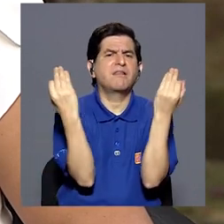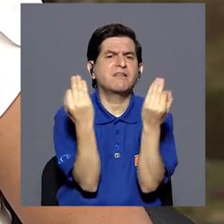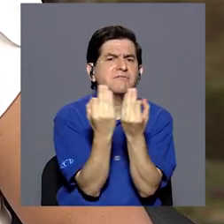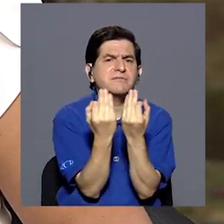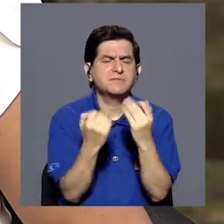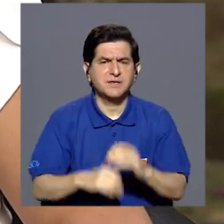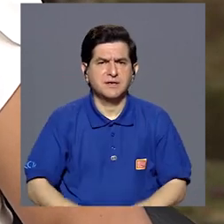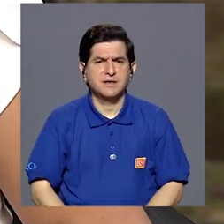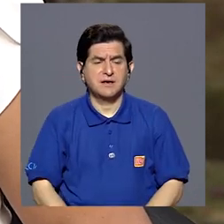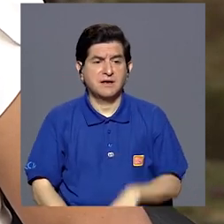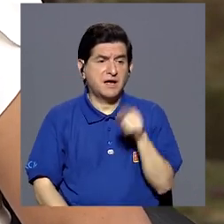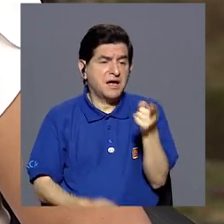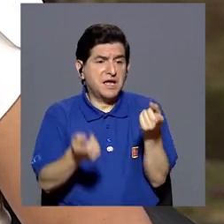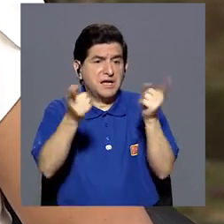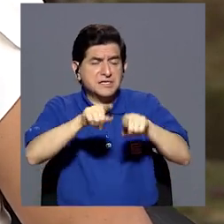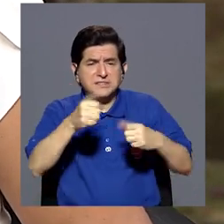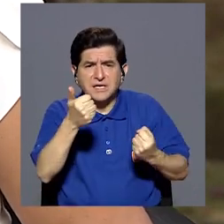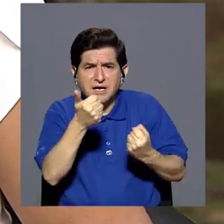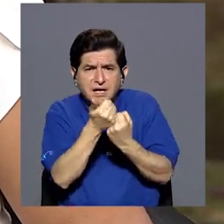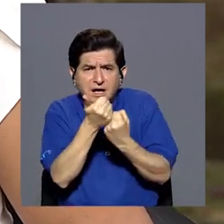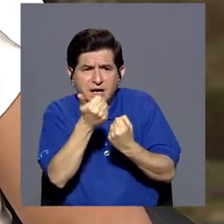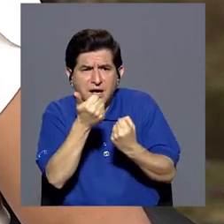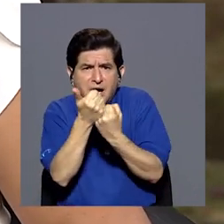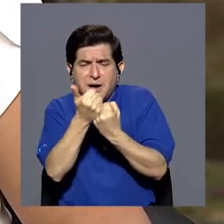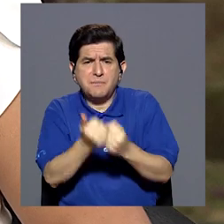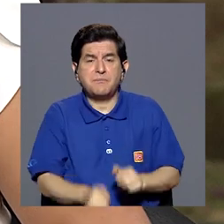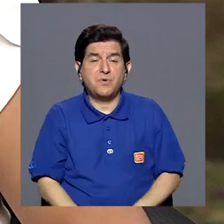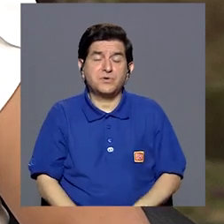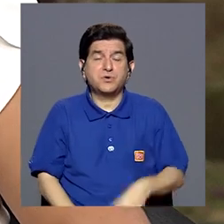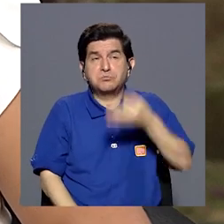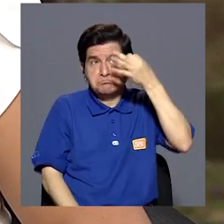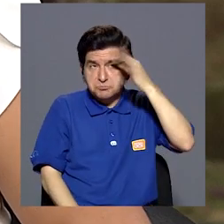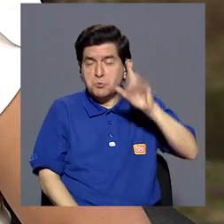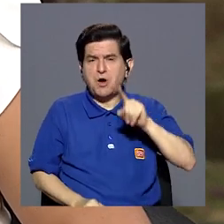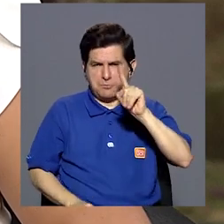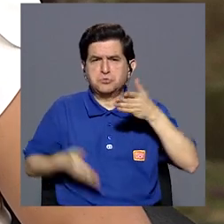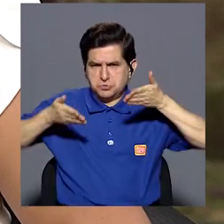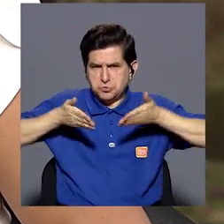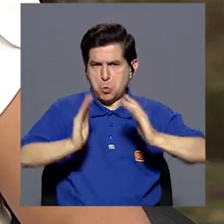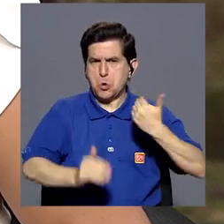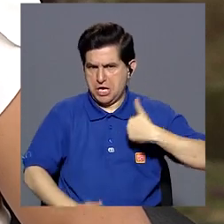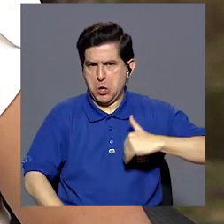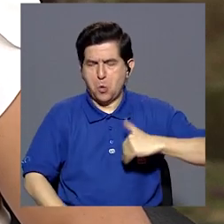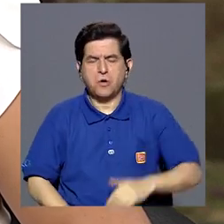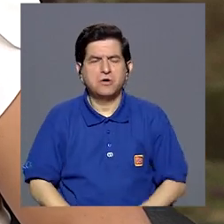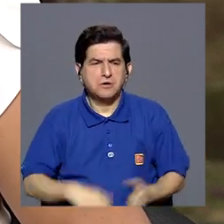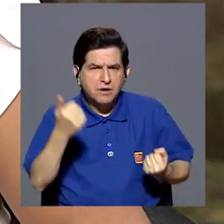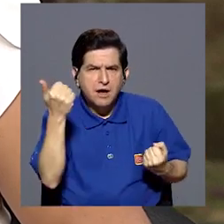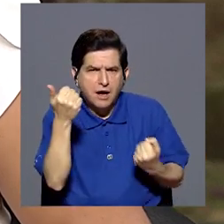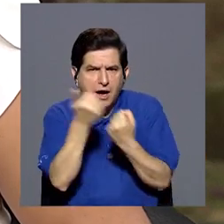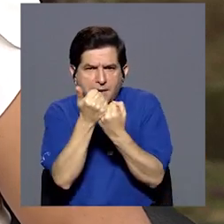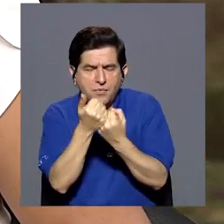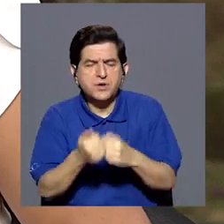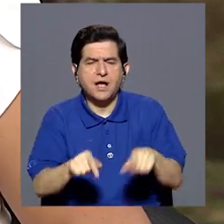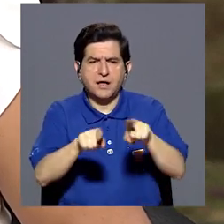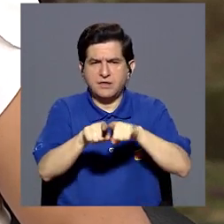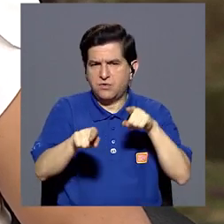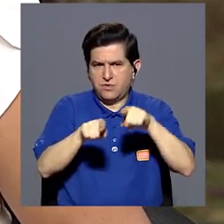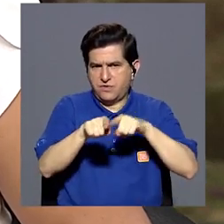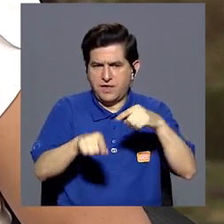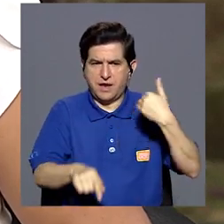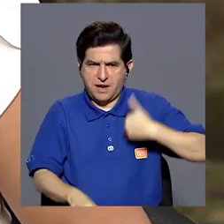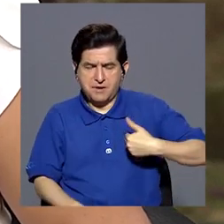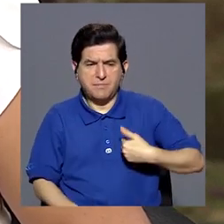familiares, verdad? Que se apoyaron de este, digamos, supongamos que es un hijo, ¿verdad? Entonces, se apoyaron de este